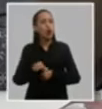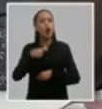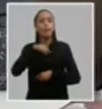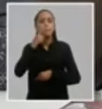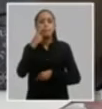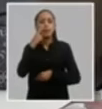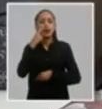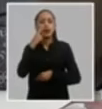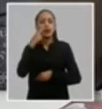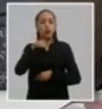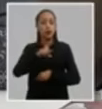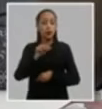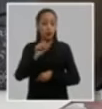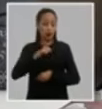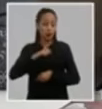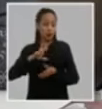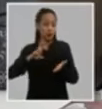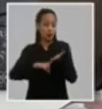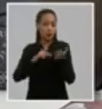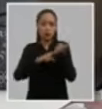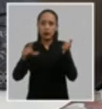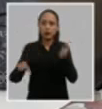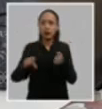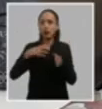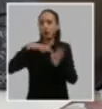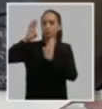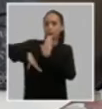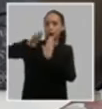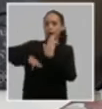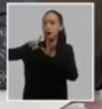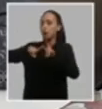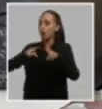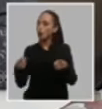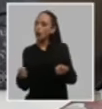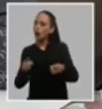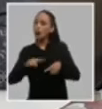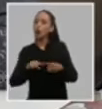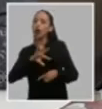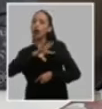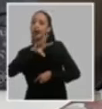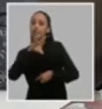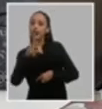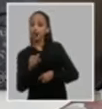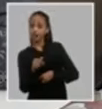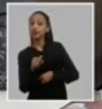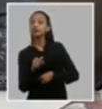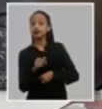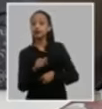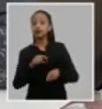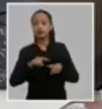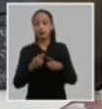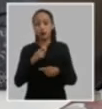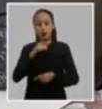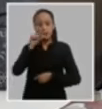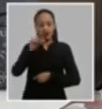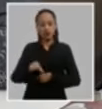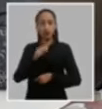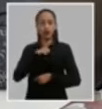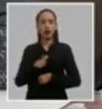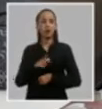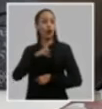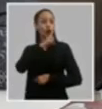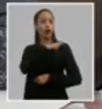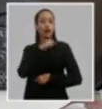vinculados con hechos de corrupción no podemos seguir diciendo que hay cuadros prepotentes que no